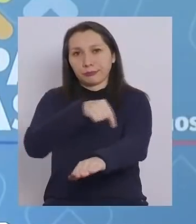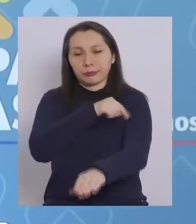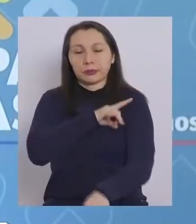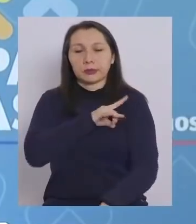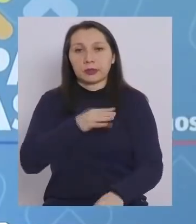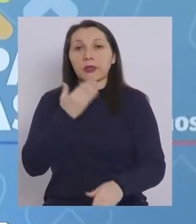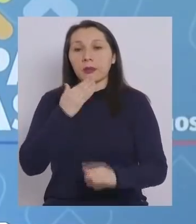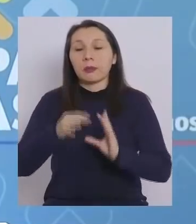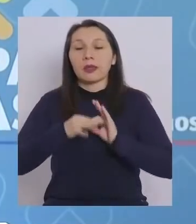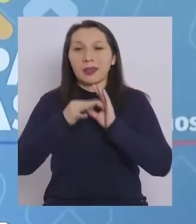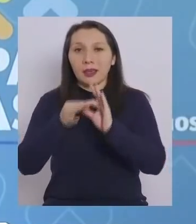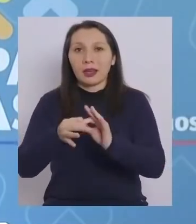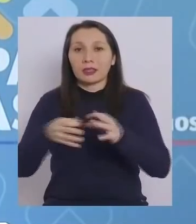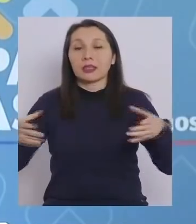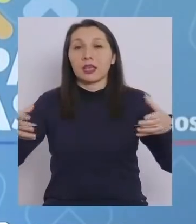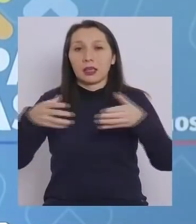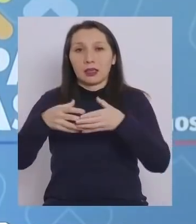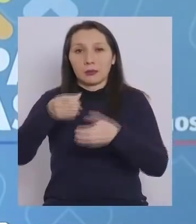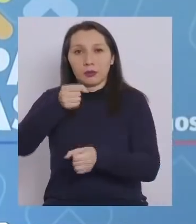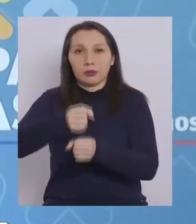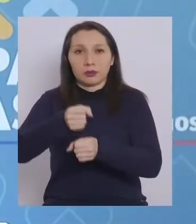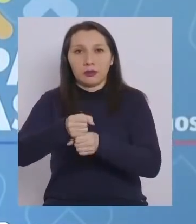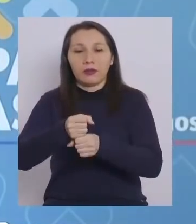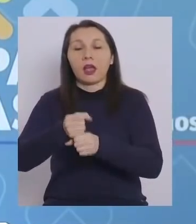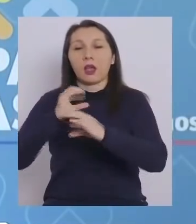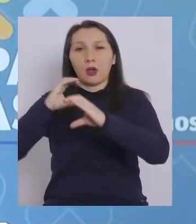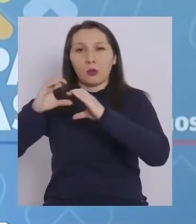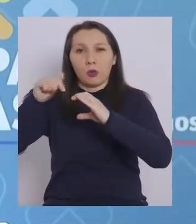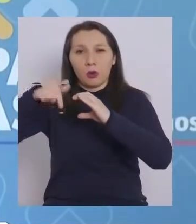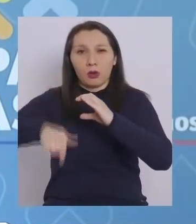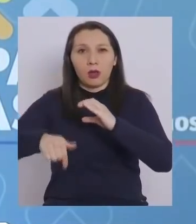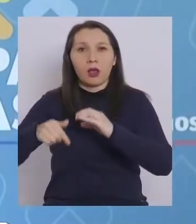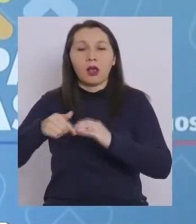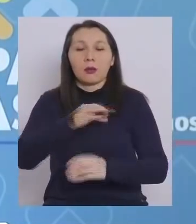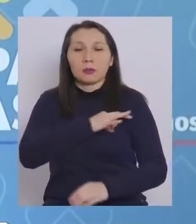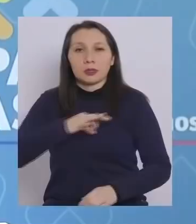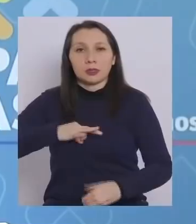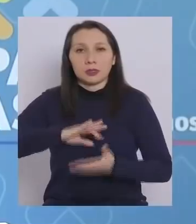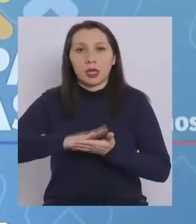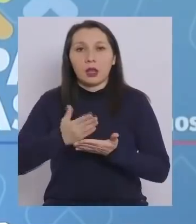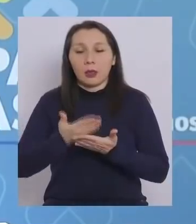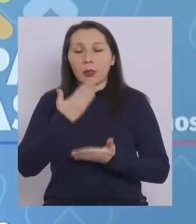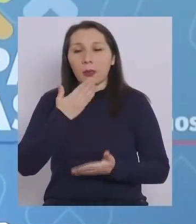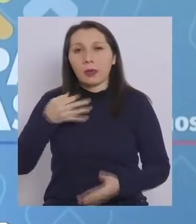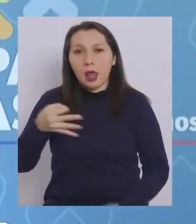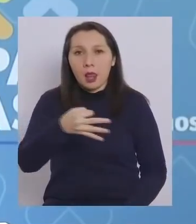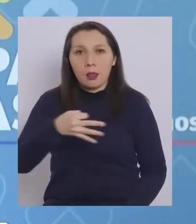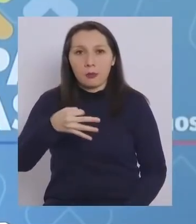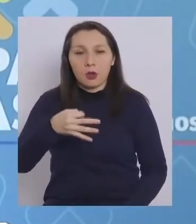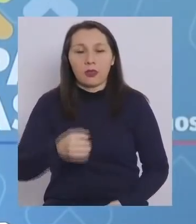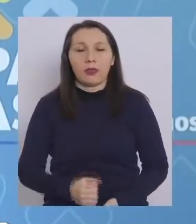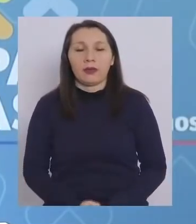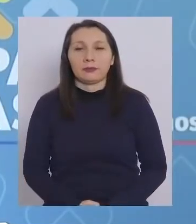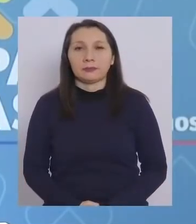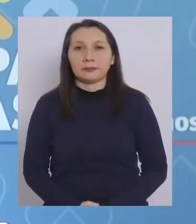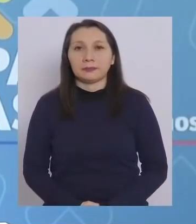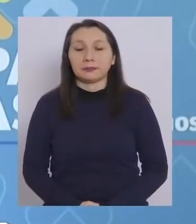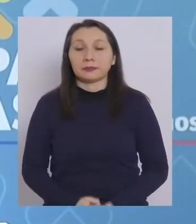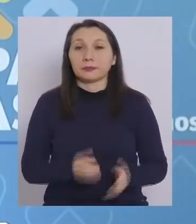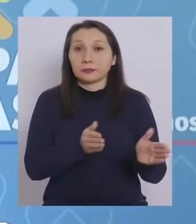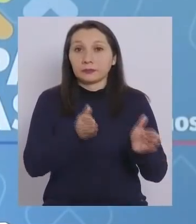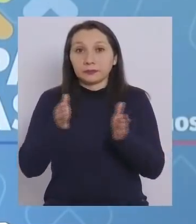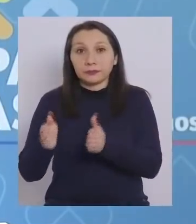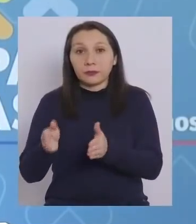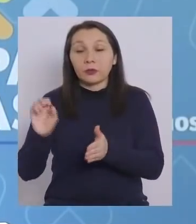también doy las gracias a los equipos comunicacionales del Minsal y de Moneda. A